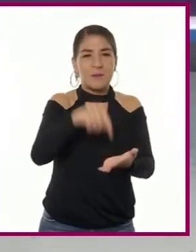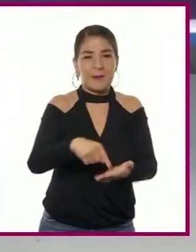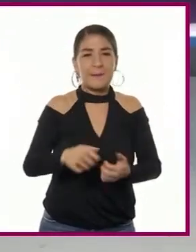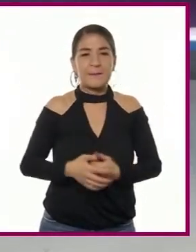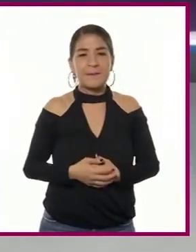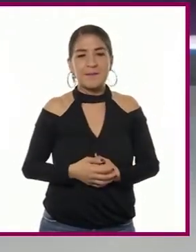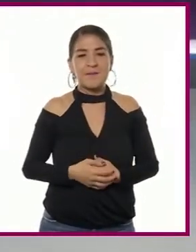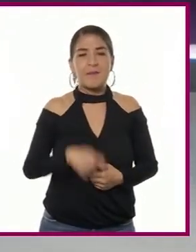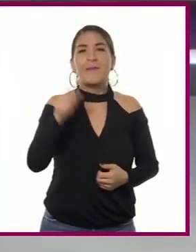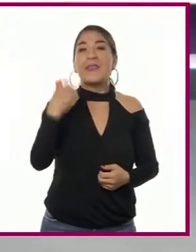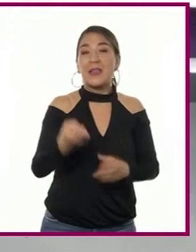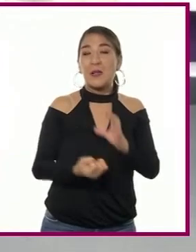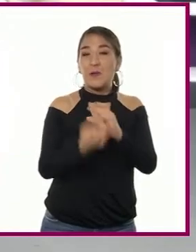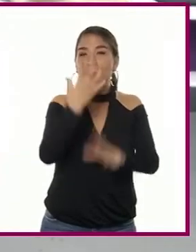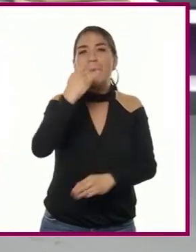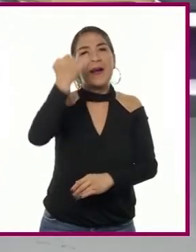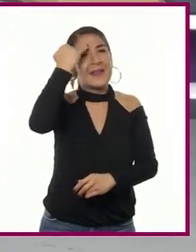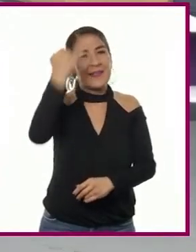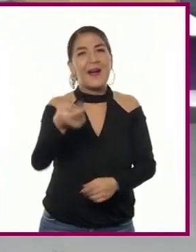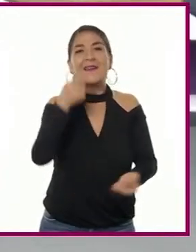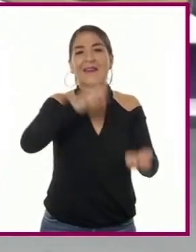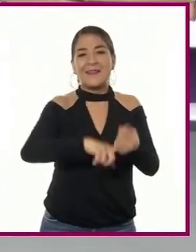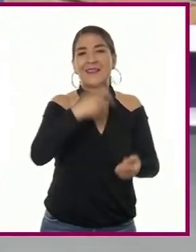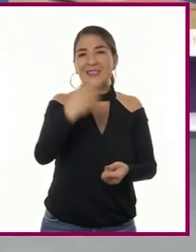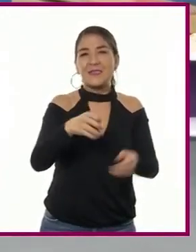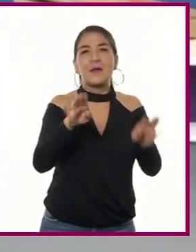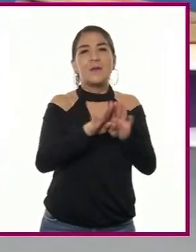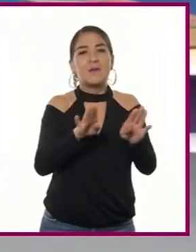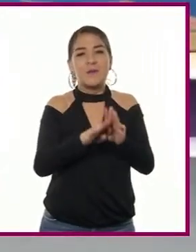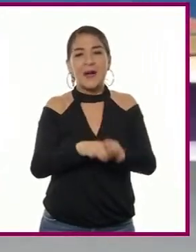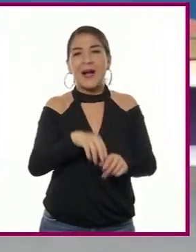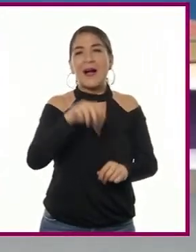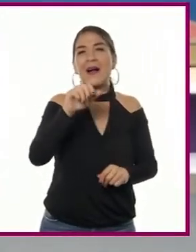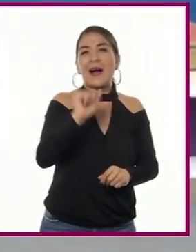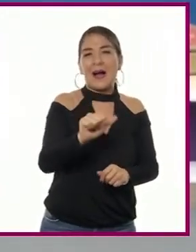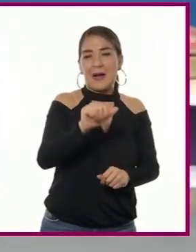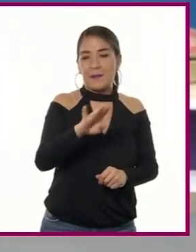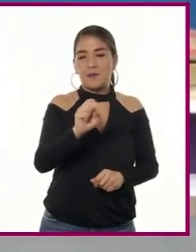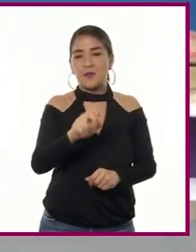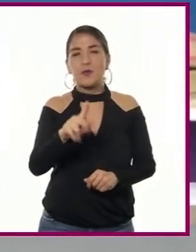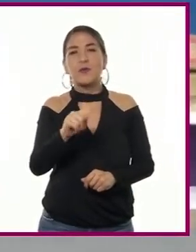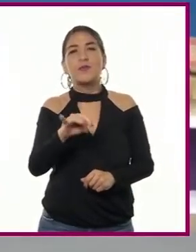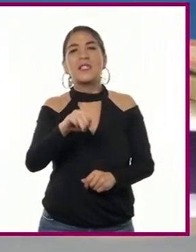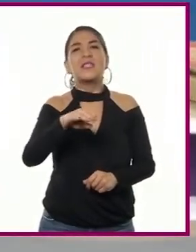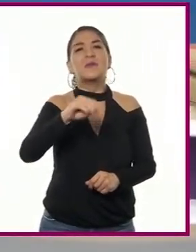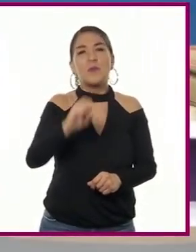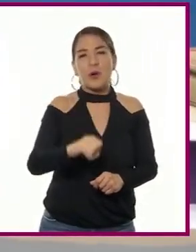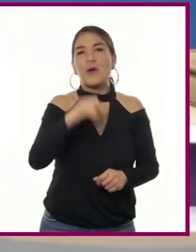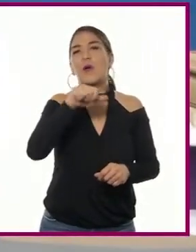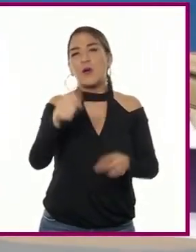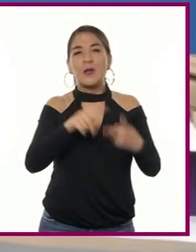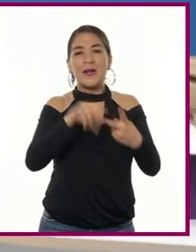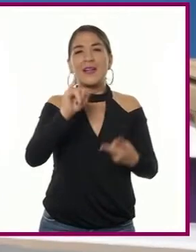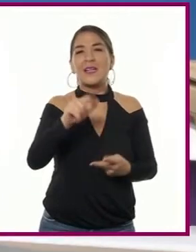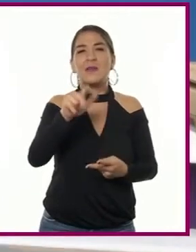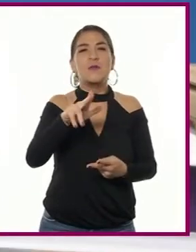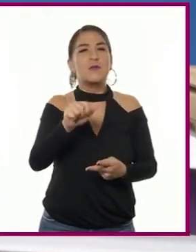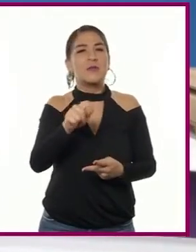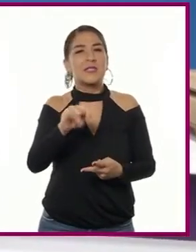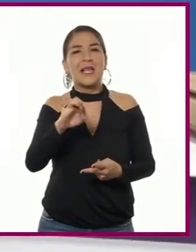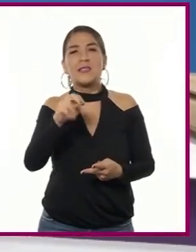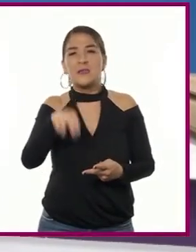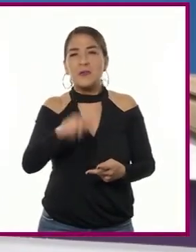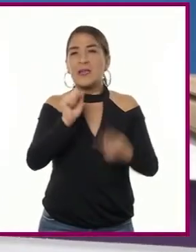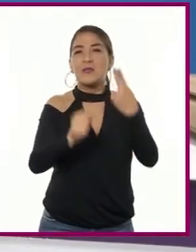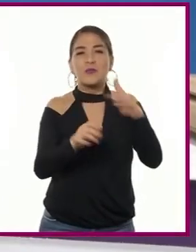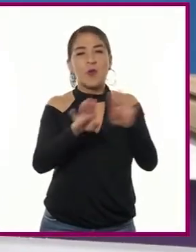Las nuevas ideas referentes al absolutismo y a la ilustración tuvieron una fuerte influencia en las políticas que comenzaron a